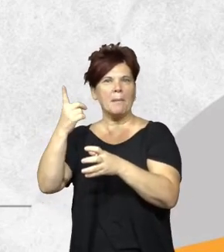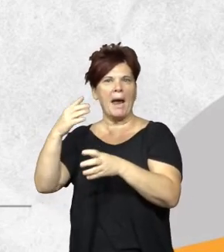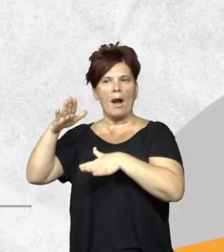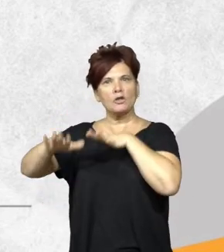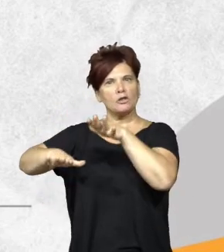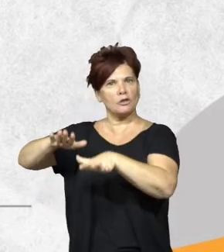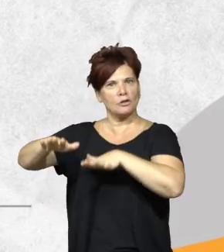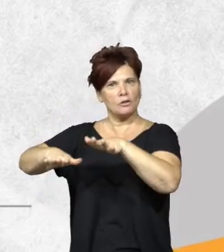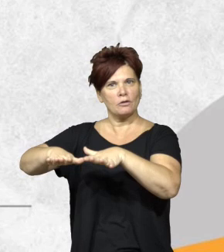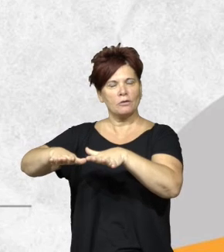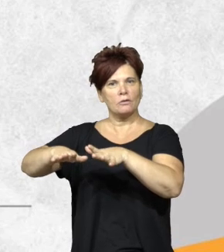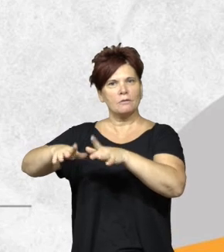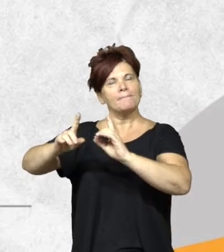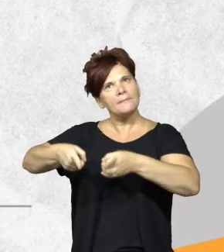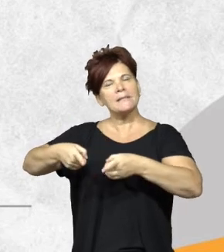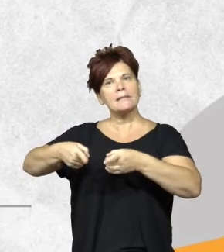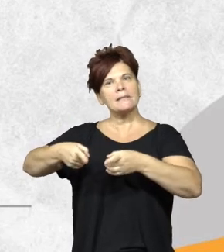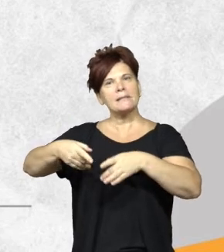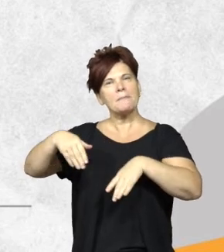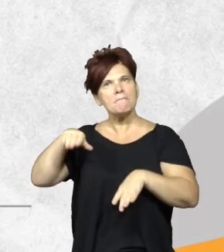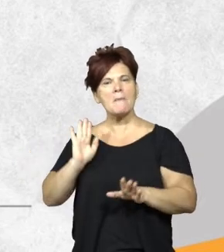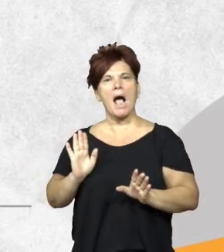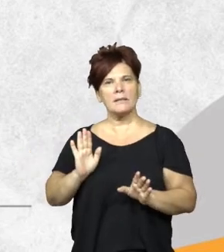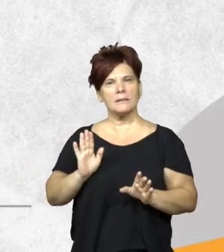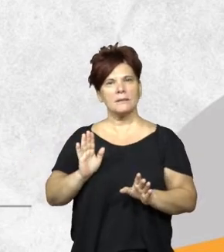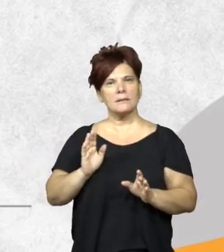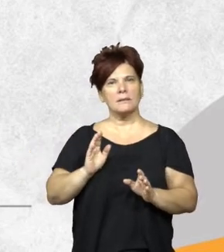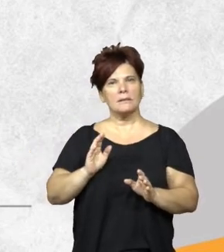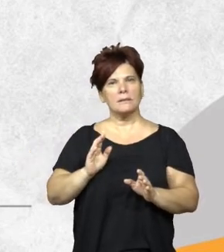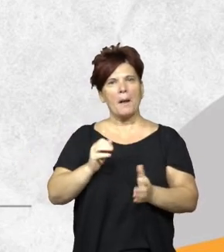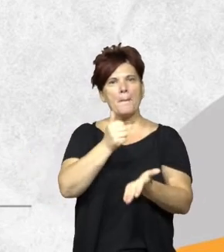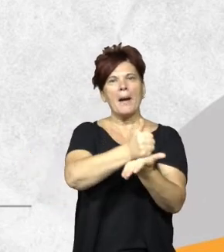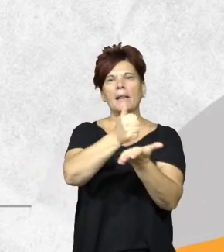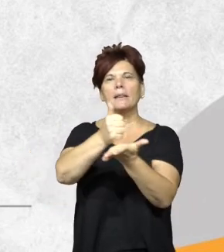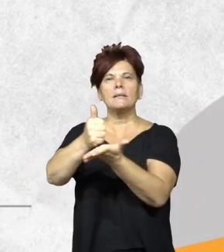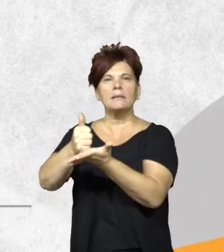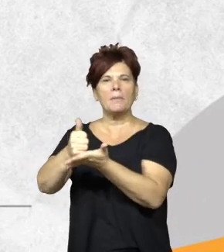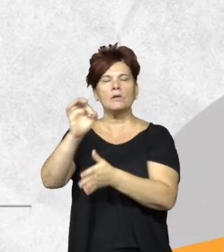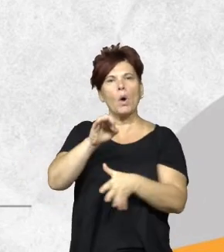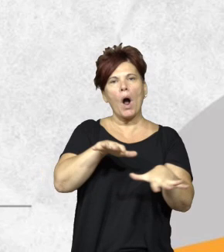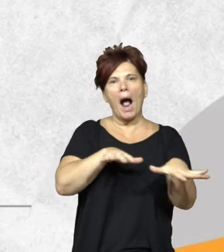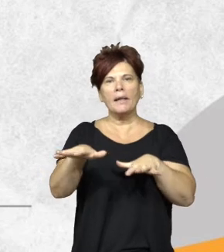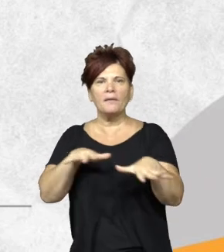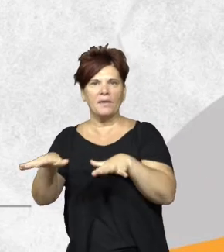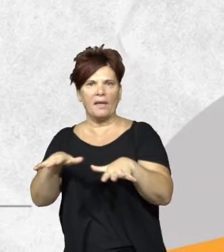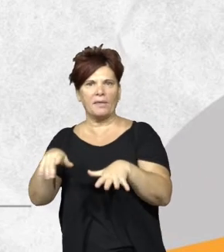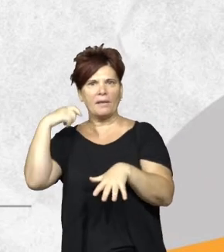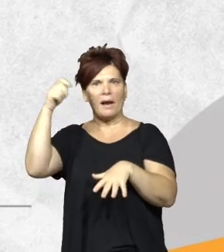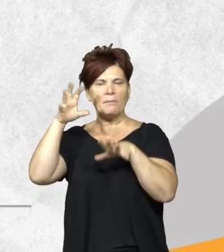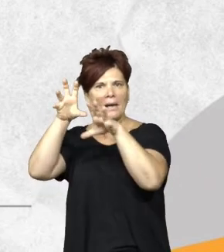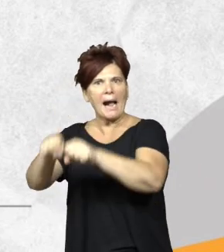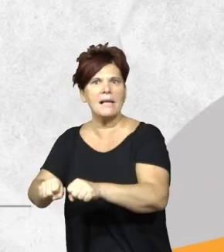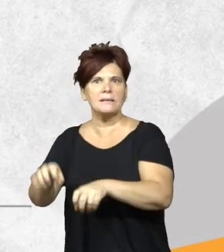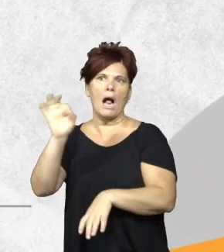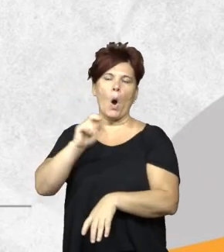y por sobre todas las cosas tenemos la participación o la actividad de caza y pesca esta